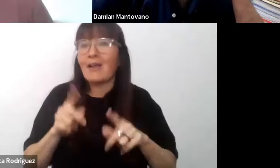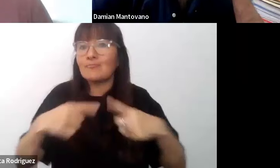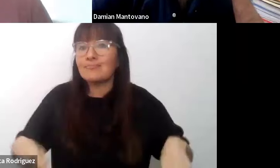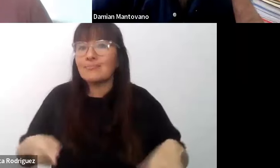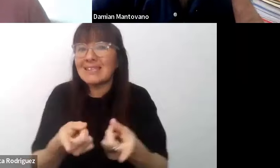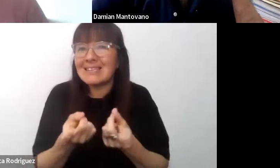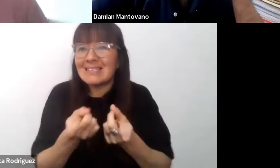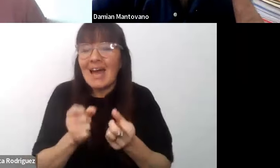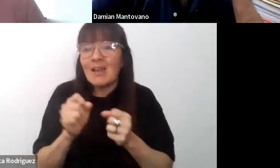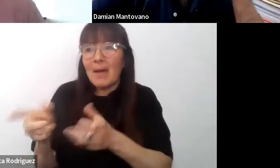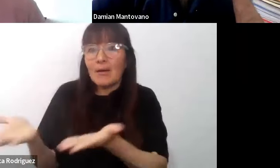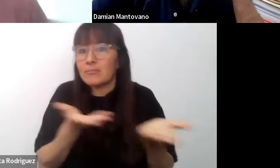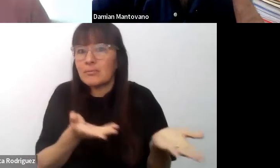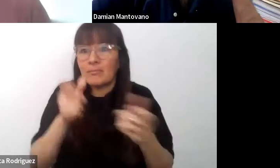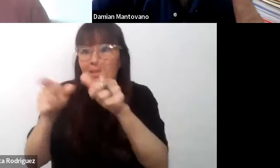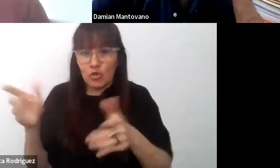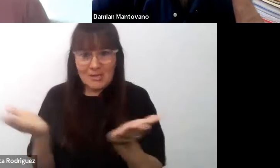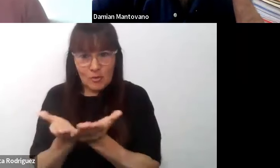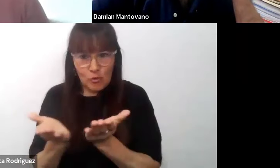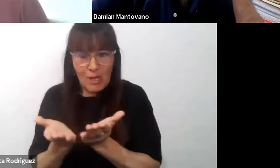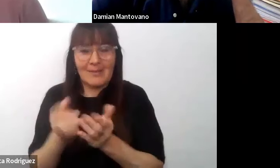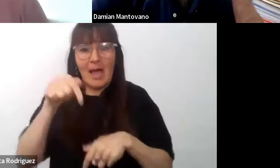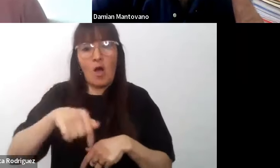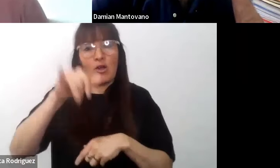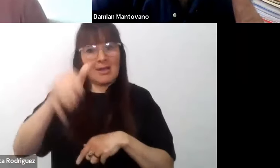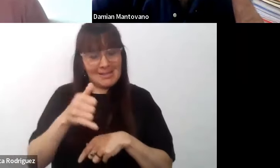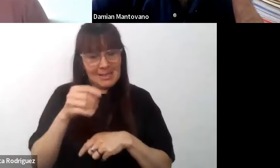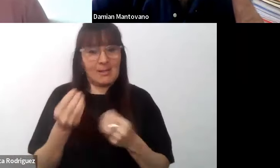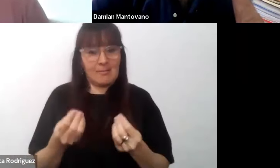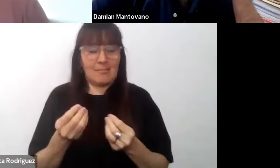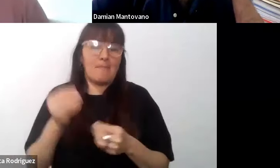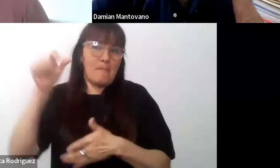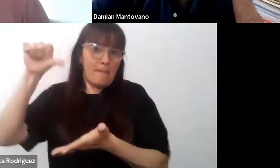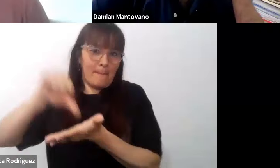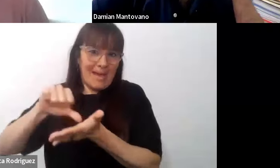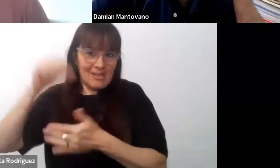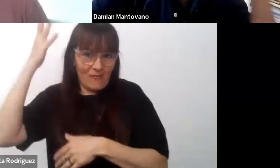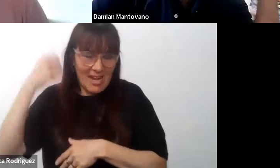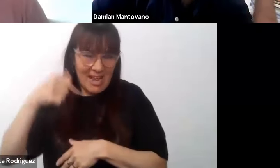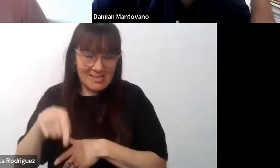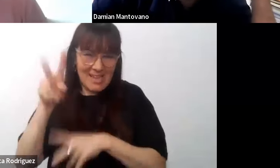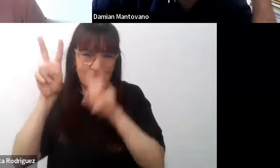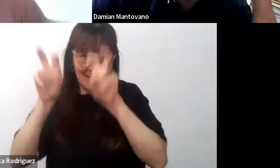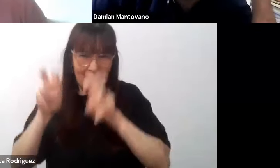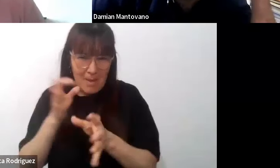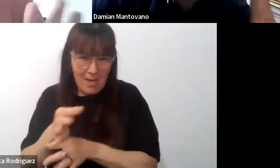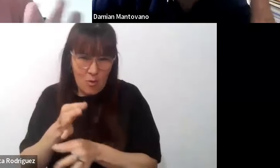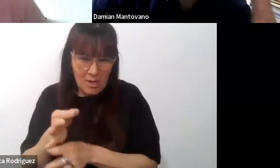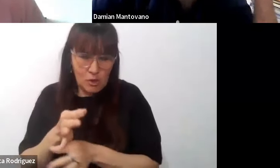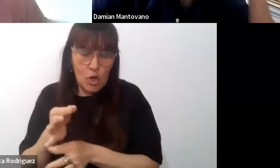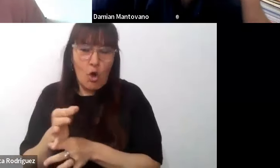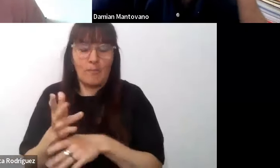estudiantes. Ahora sí, llego finalmente a lo que pasa actualmente en Francia en la escolarización, después de este pequeño preámbulo,